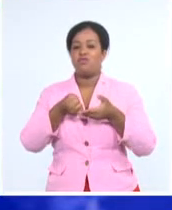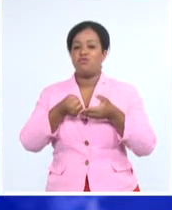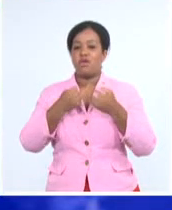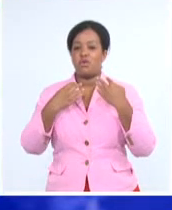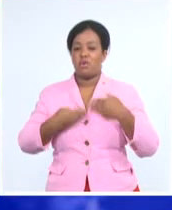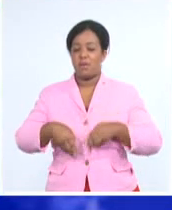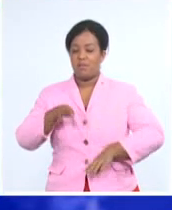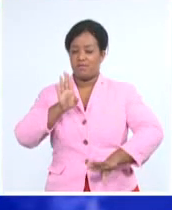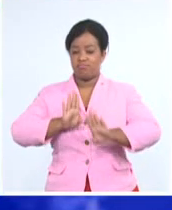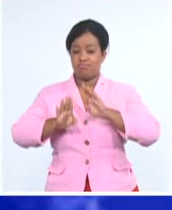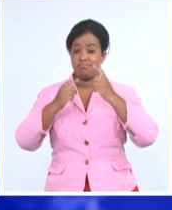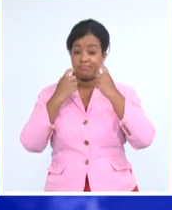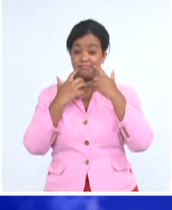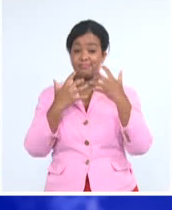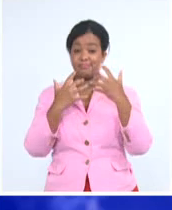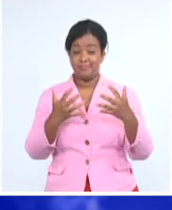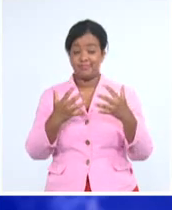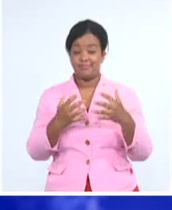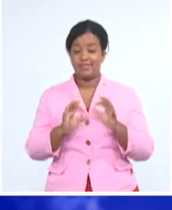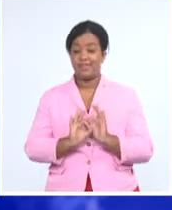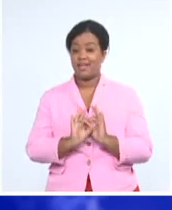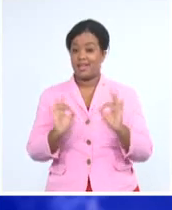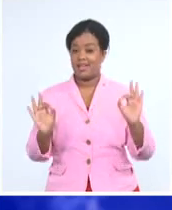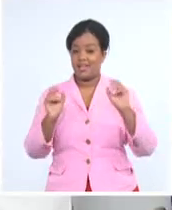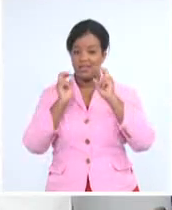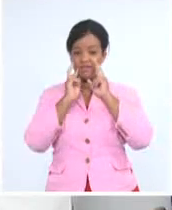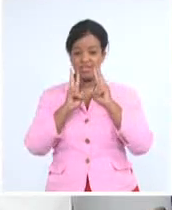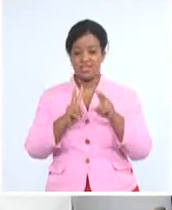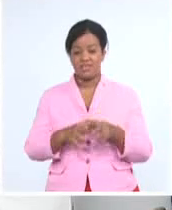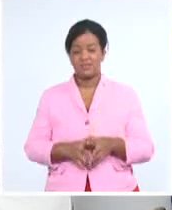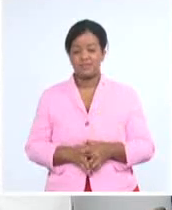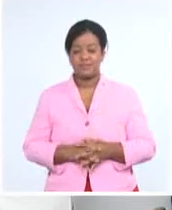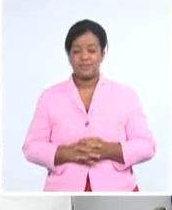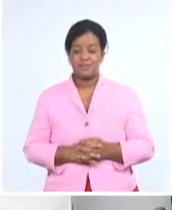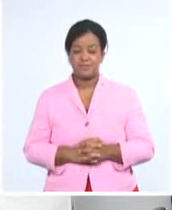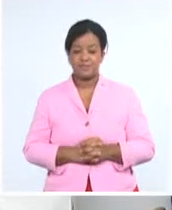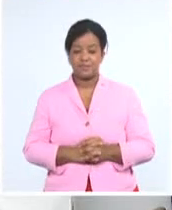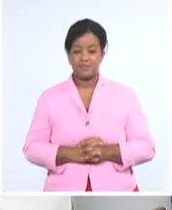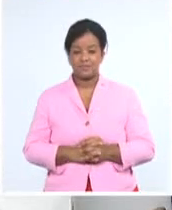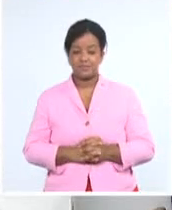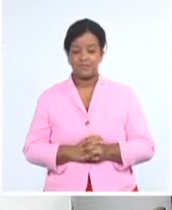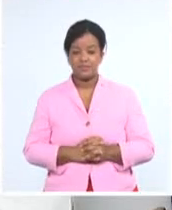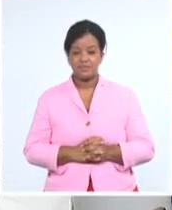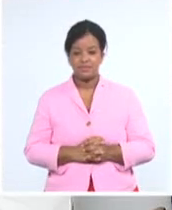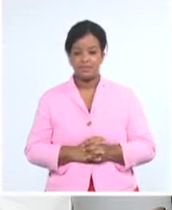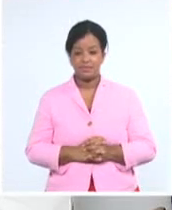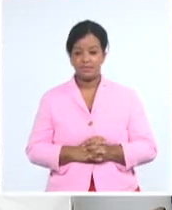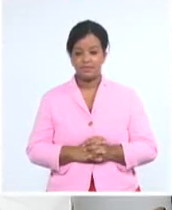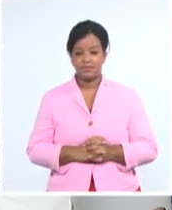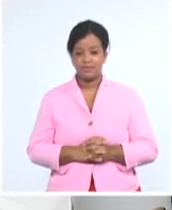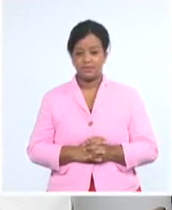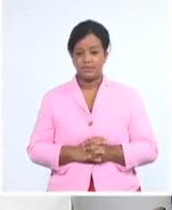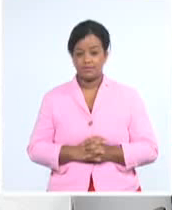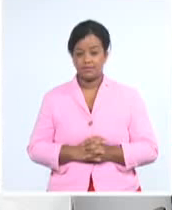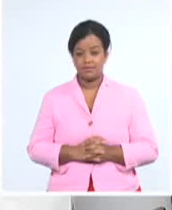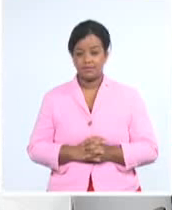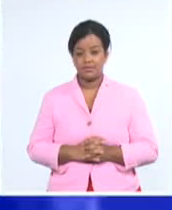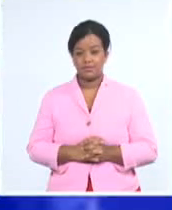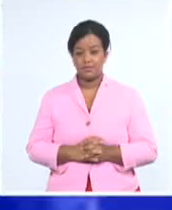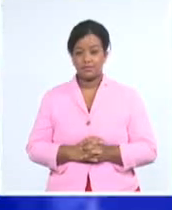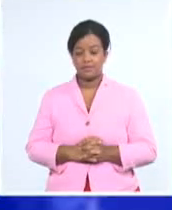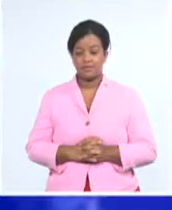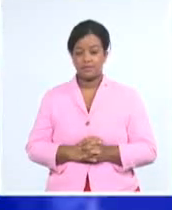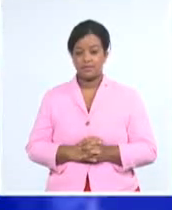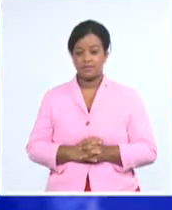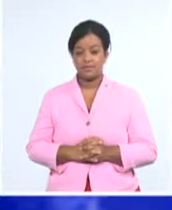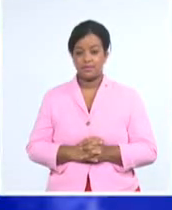clave para lograr una mejor calidad de vida ante la nueva normalidad que se avecina. Niurka Damaris, Sistema